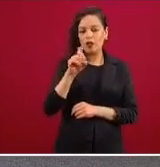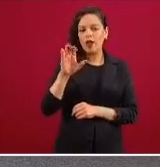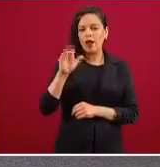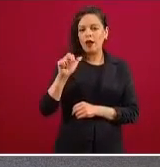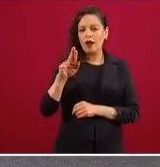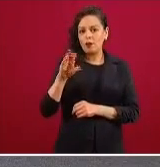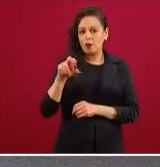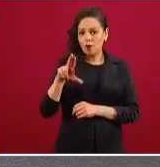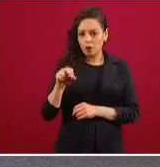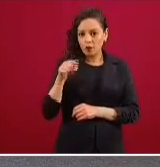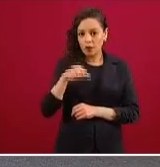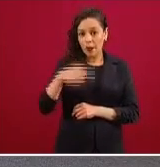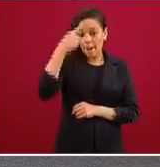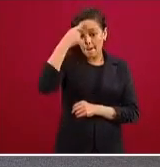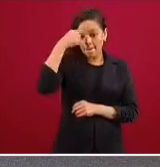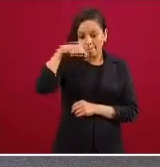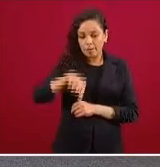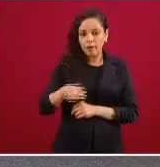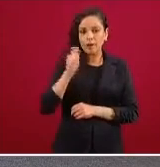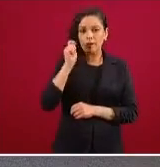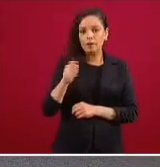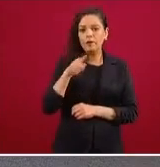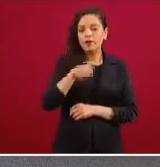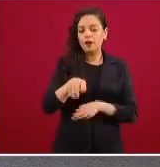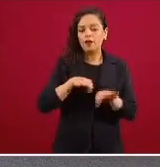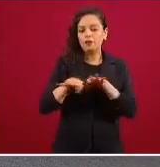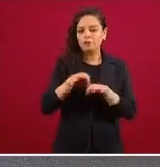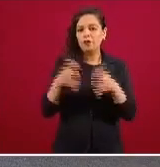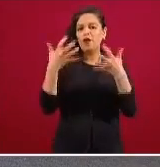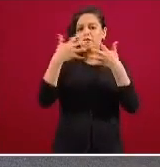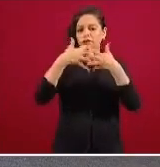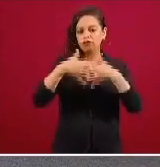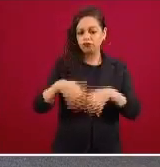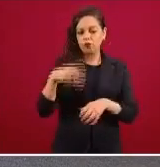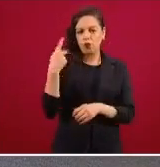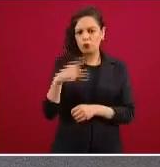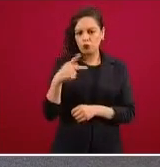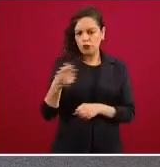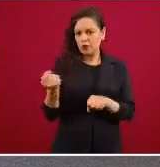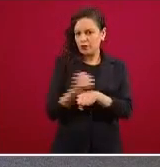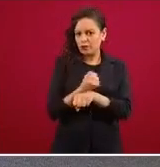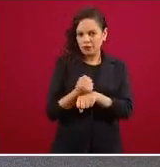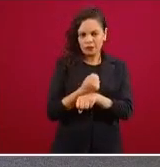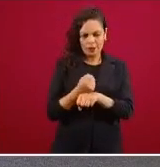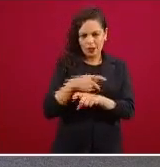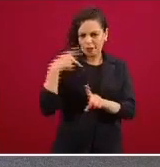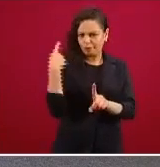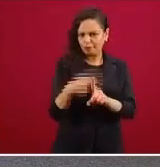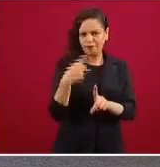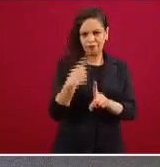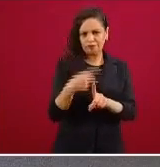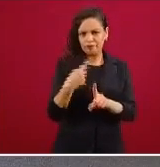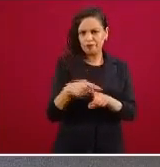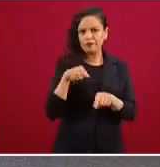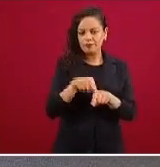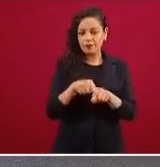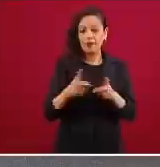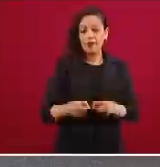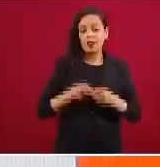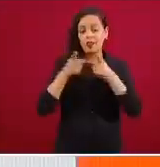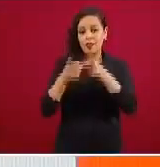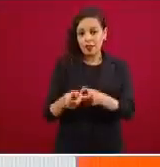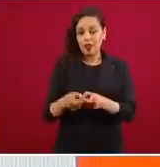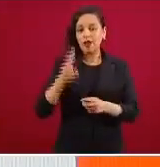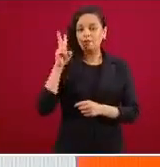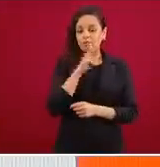están haciendo sus actividades su proceso metabólico entonces la propia sangre es un mecanismo de entrega de oxígeno